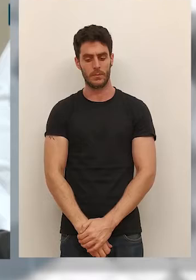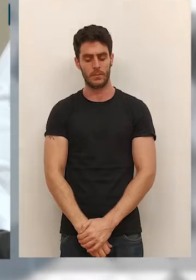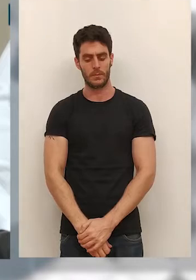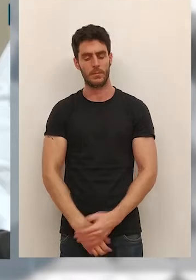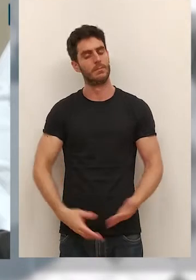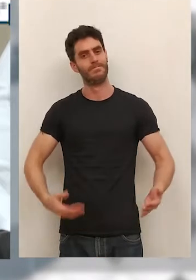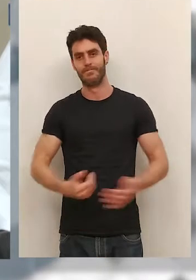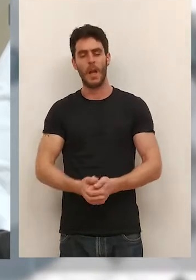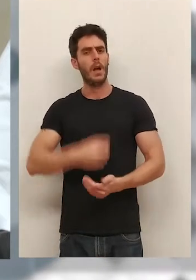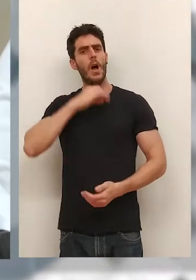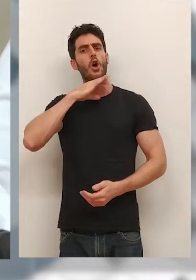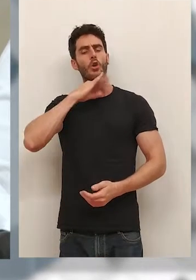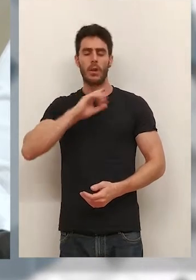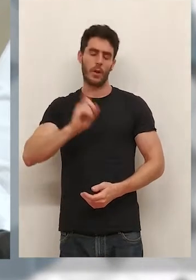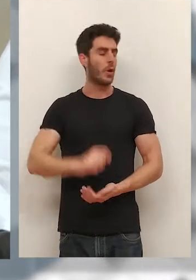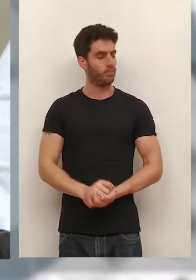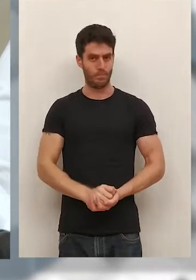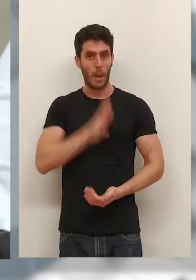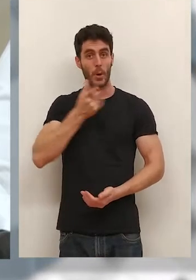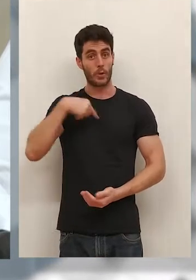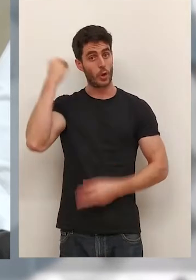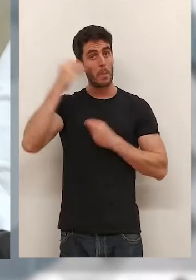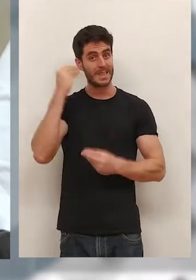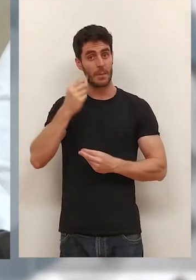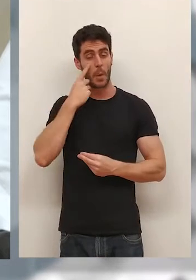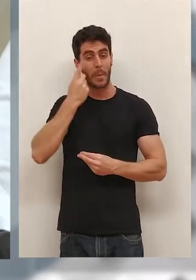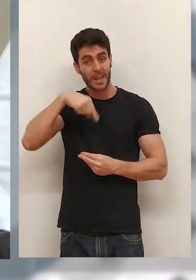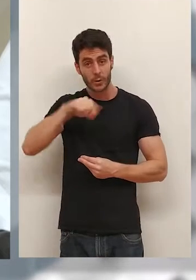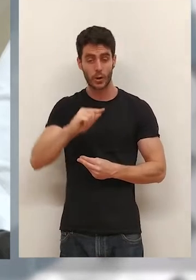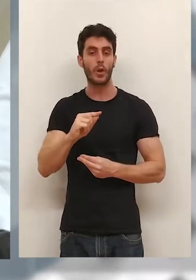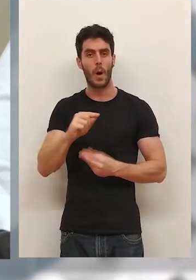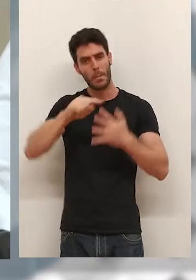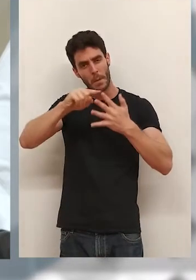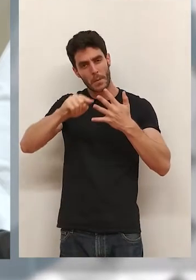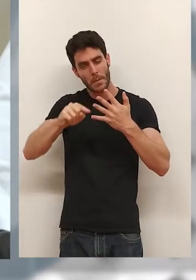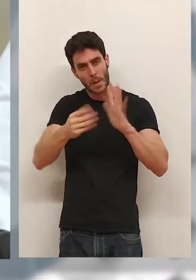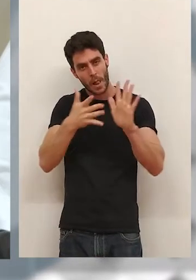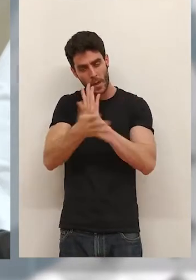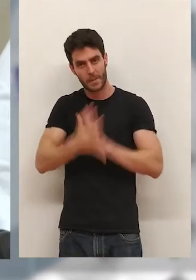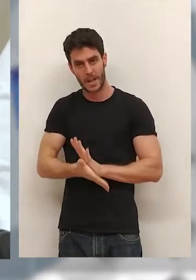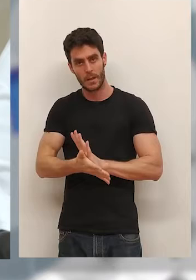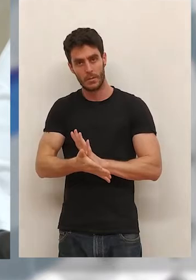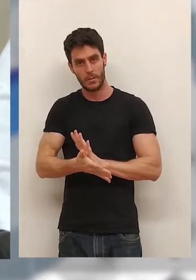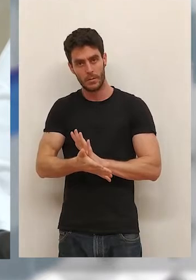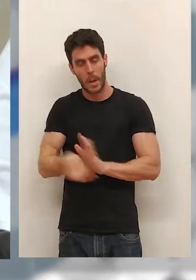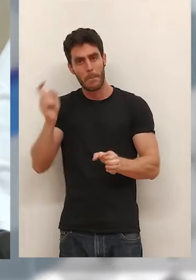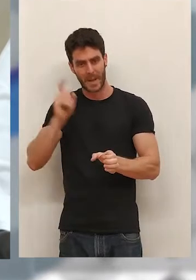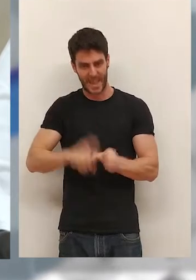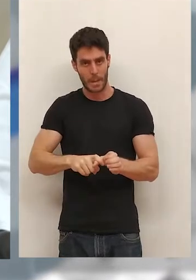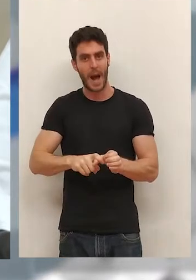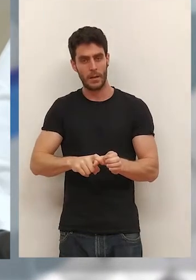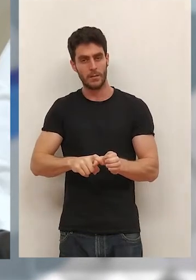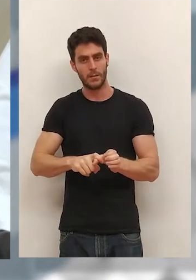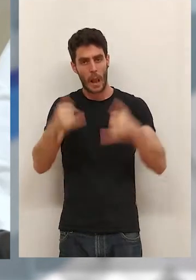No estamos contentos en el sentido en el que entendíamos que teníamos que haber definido haber sido partícipes de la definición de